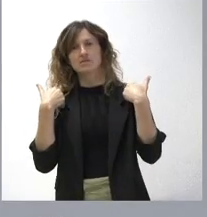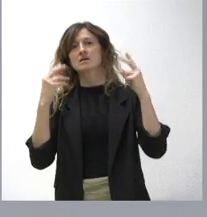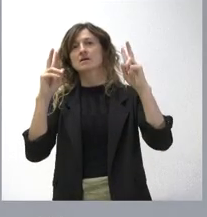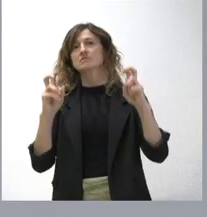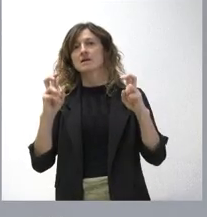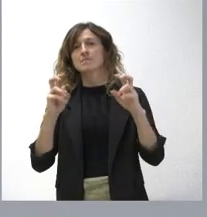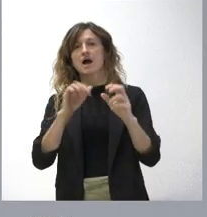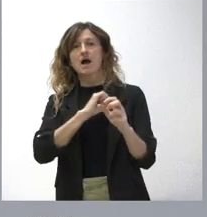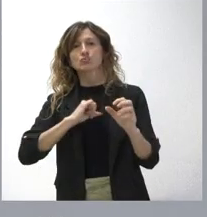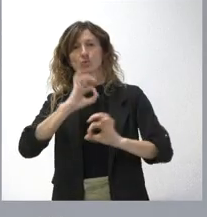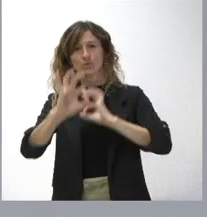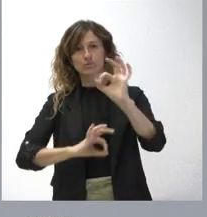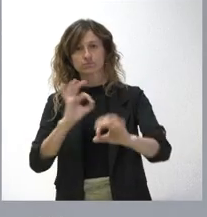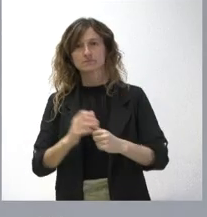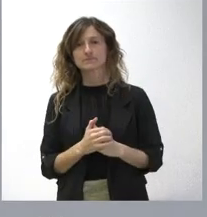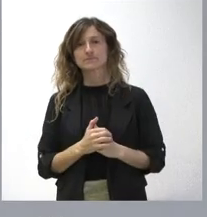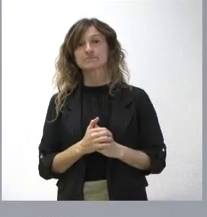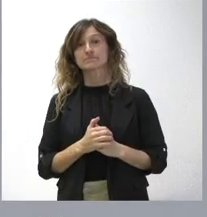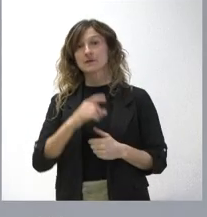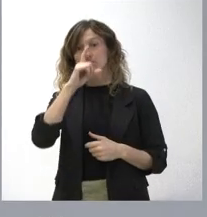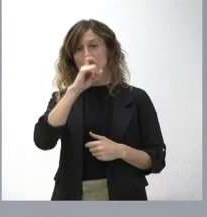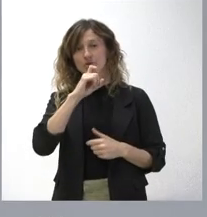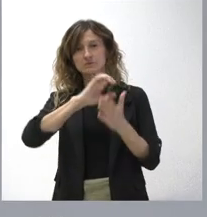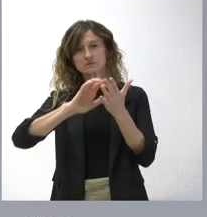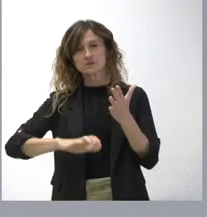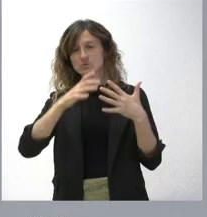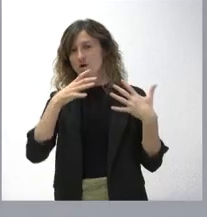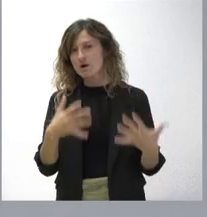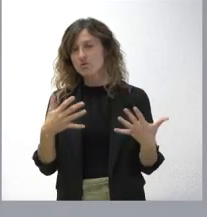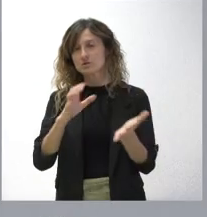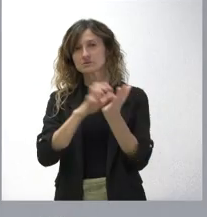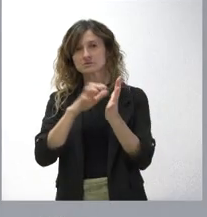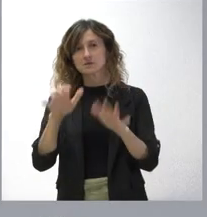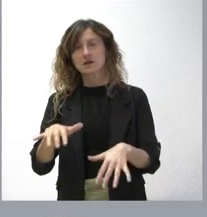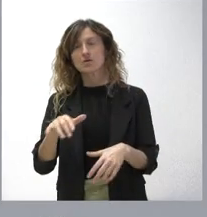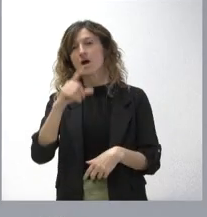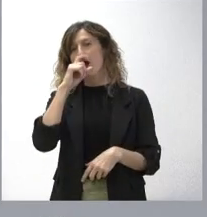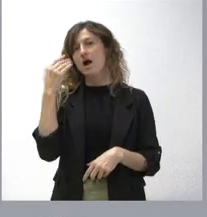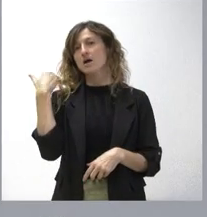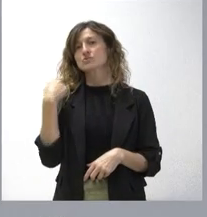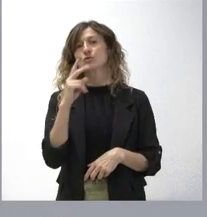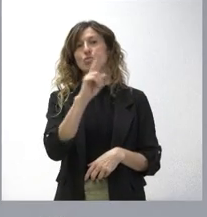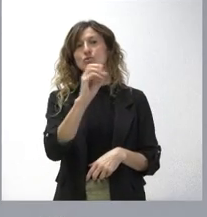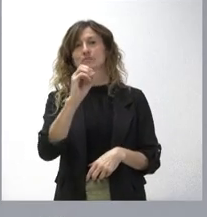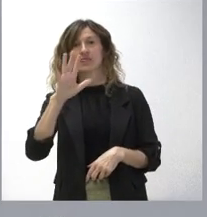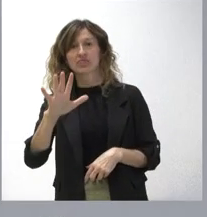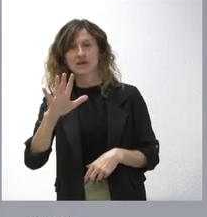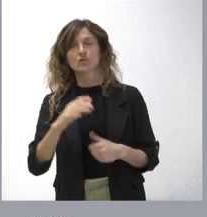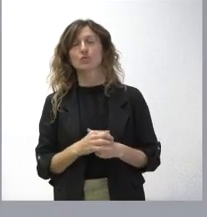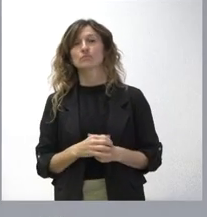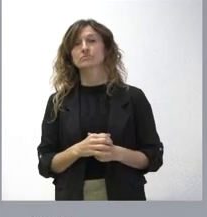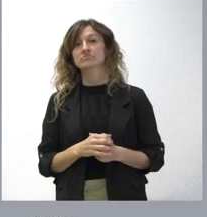autoorganización. Cabe recordar que el texto actual vigente en Castilla y León es del año 2005, por lo tanto,